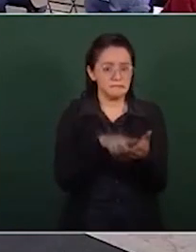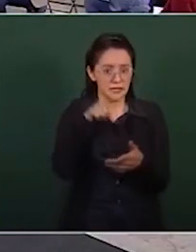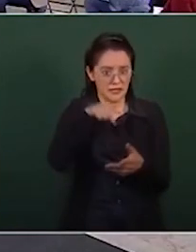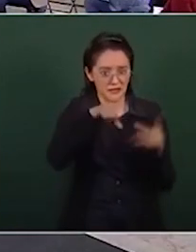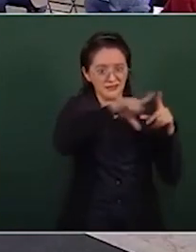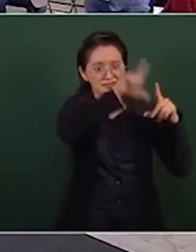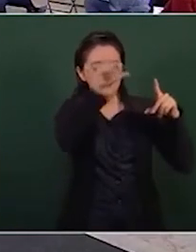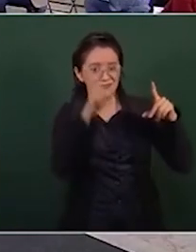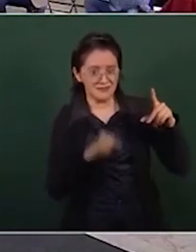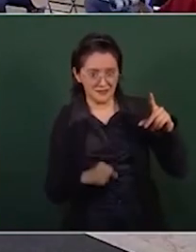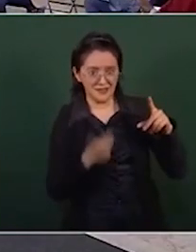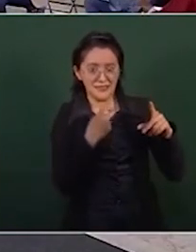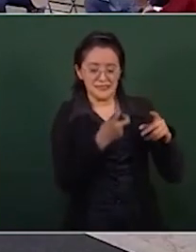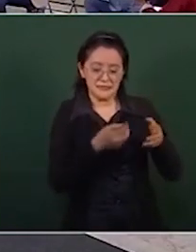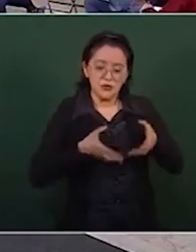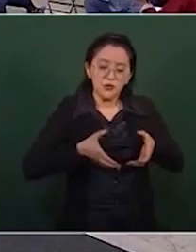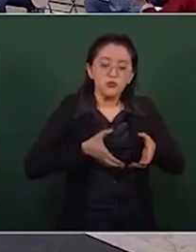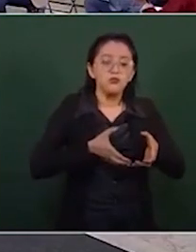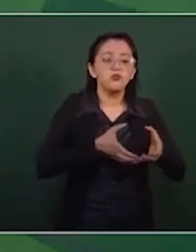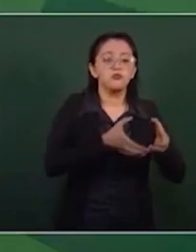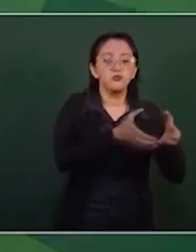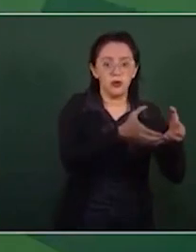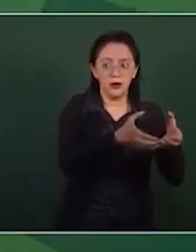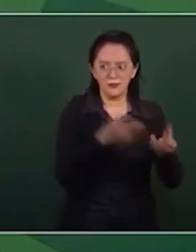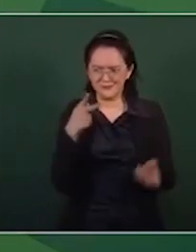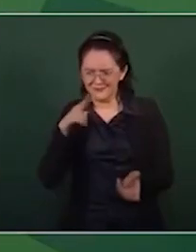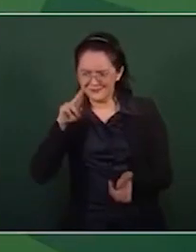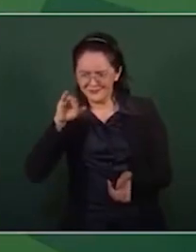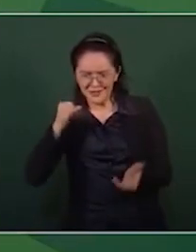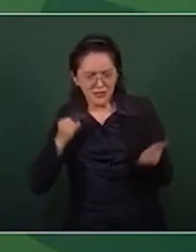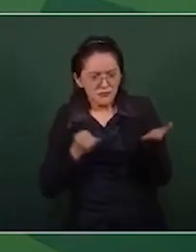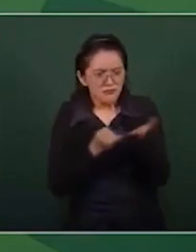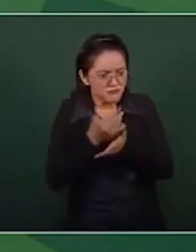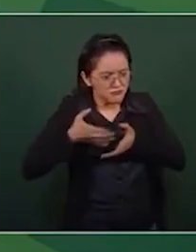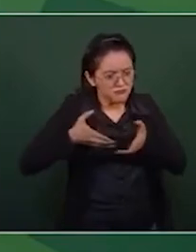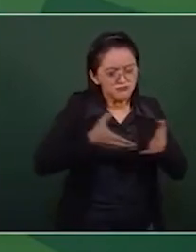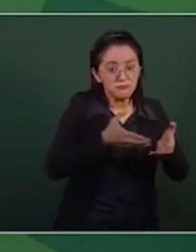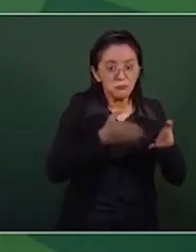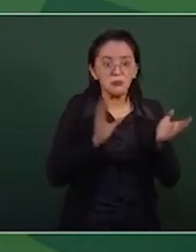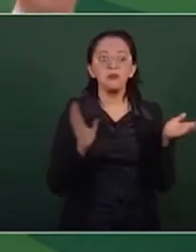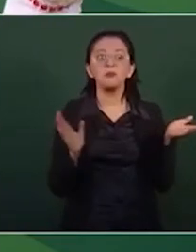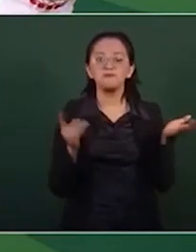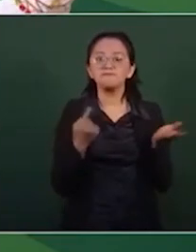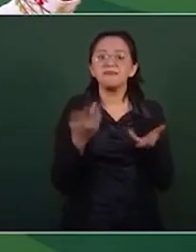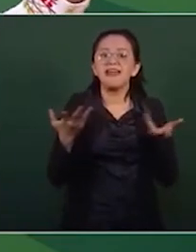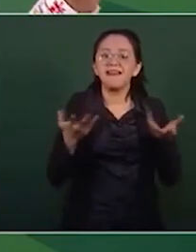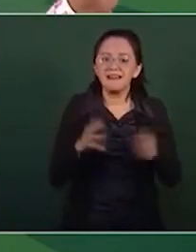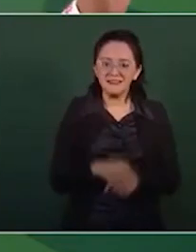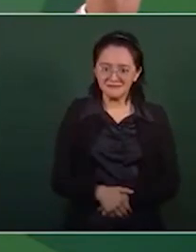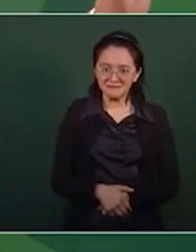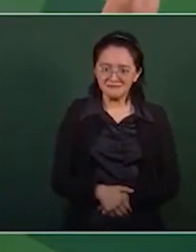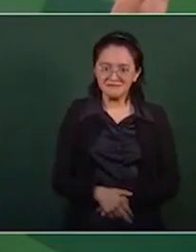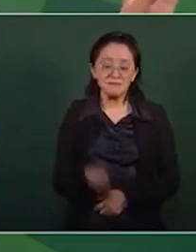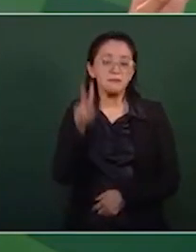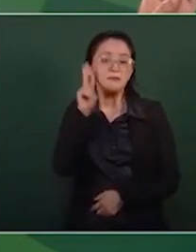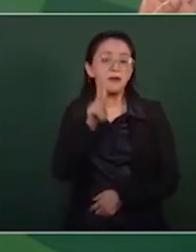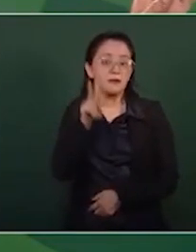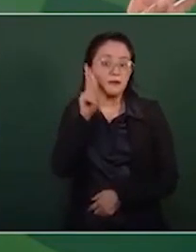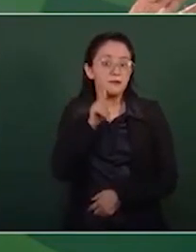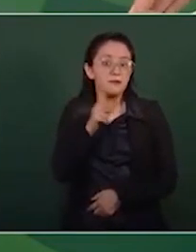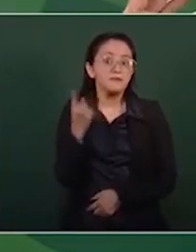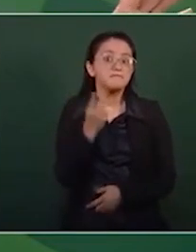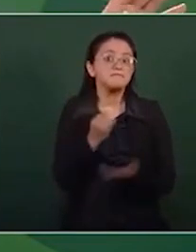Entonces, sí es un momento de nuevo definitorio. vamos a ver que